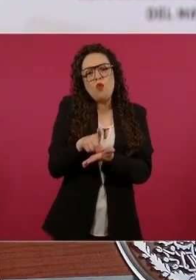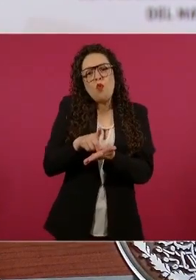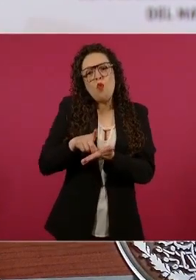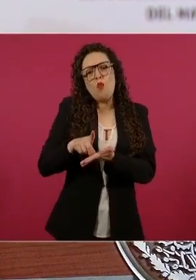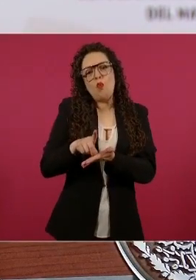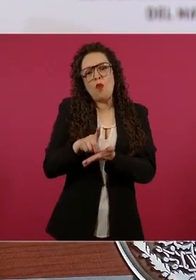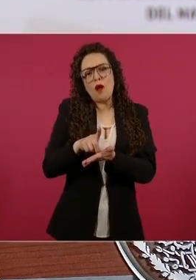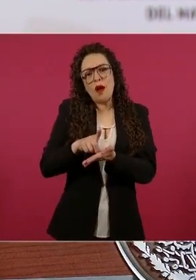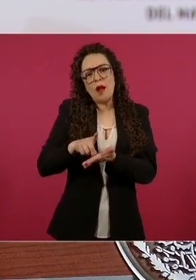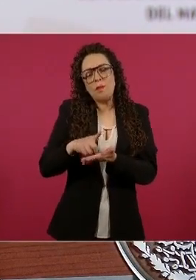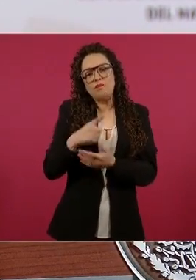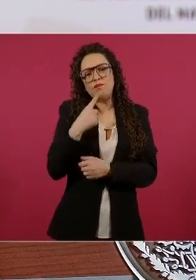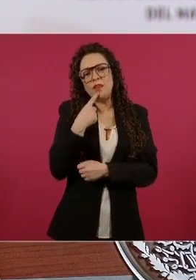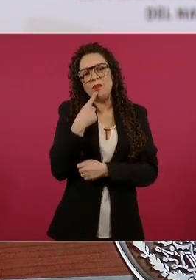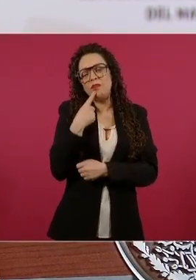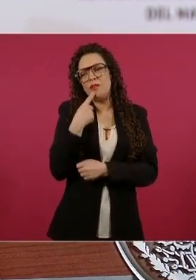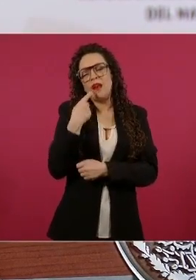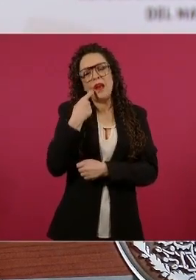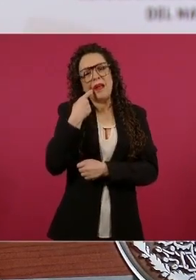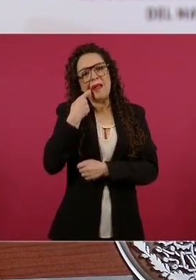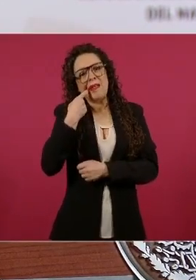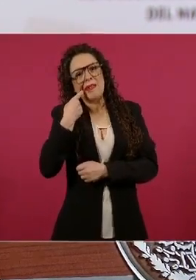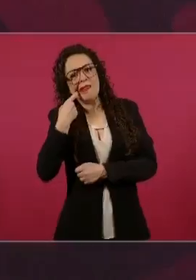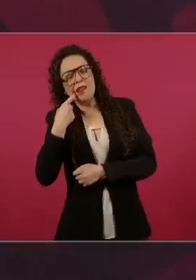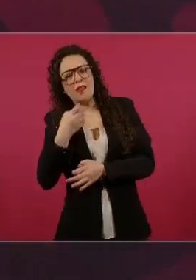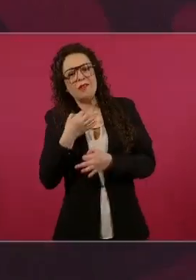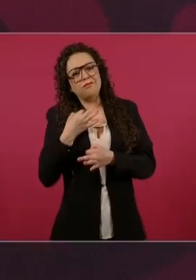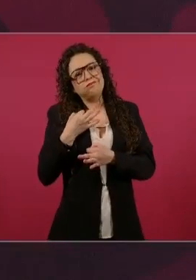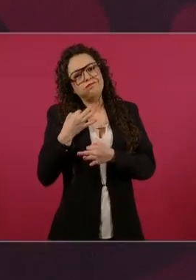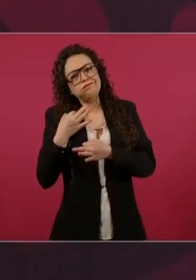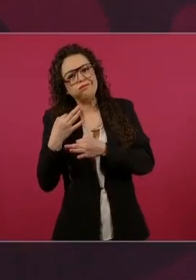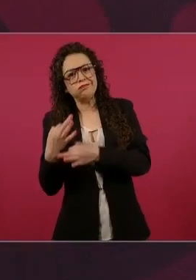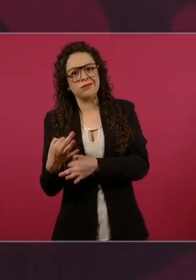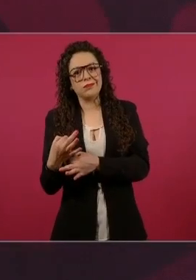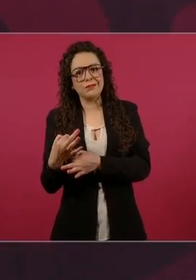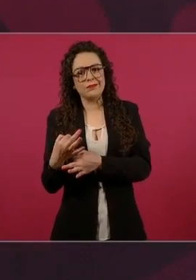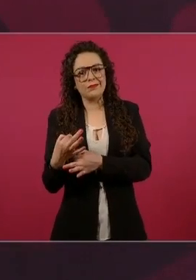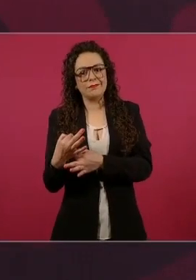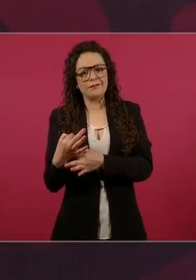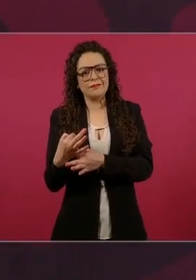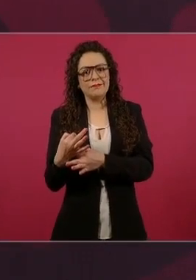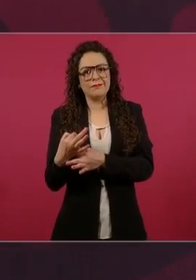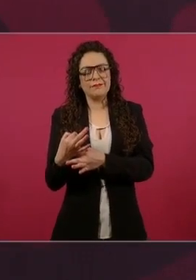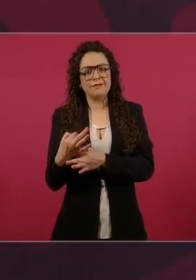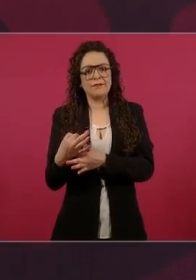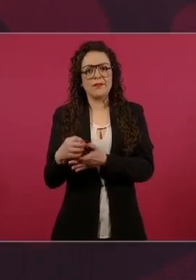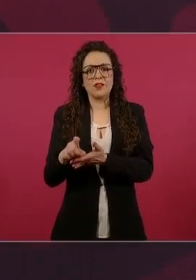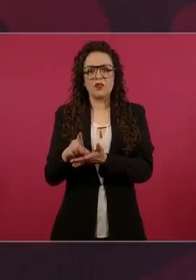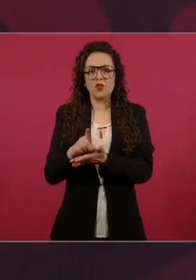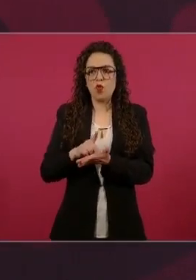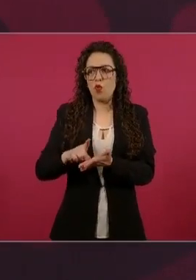consumo, y esto lleva